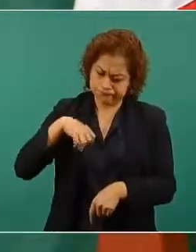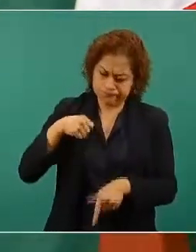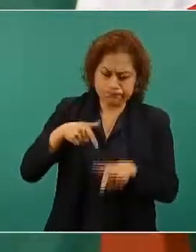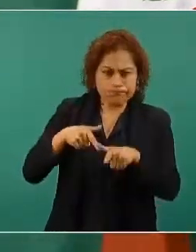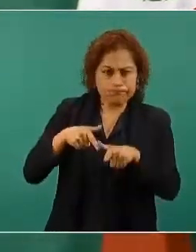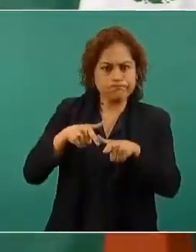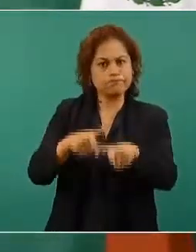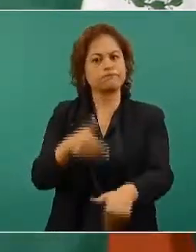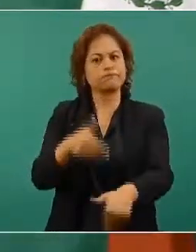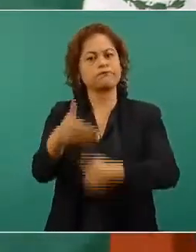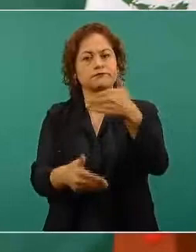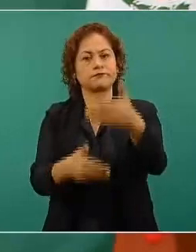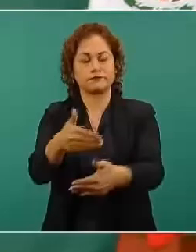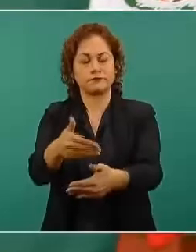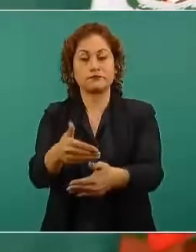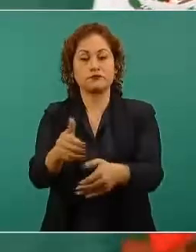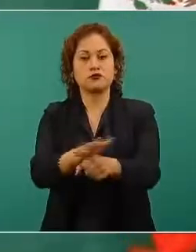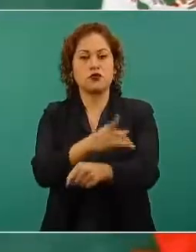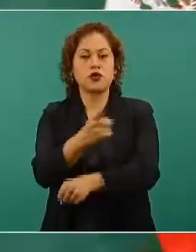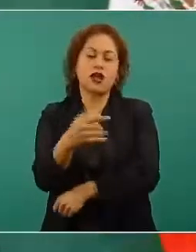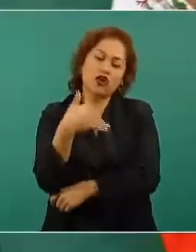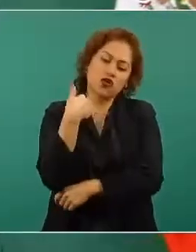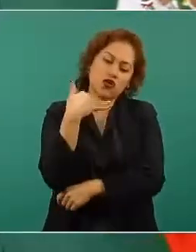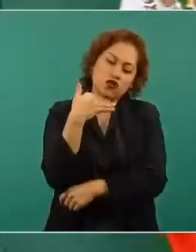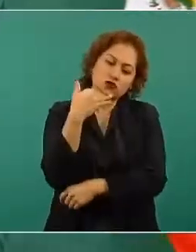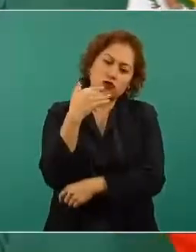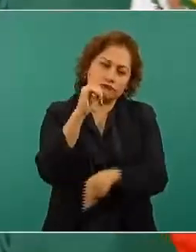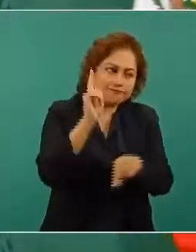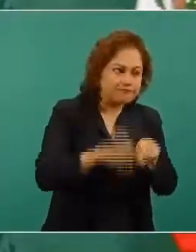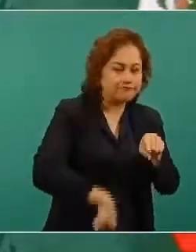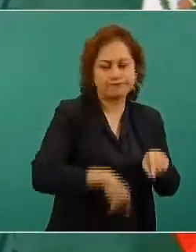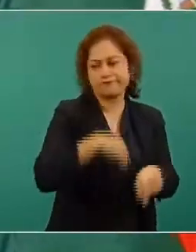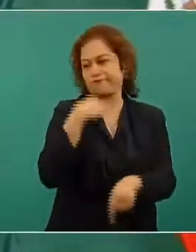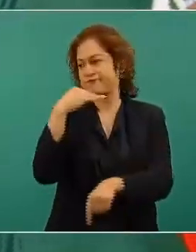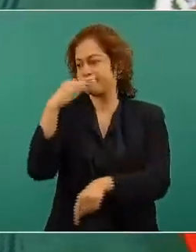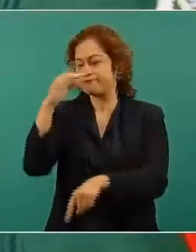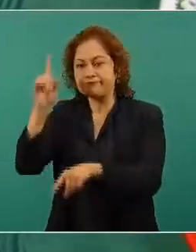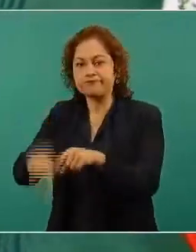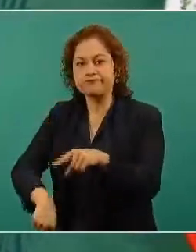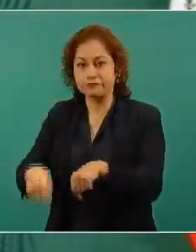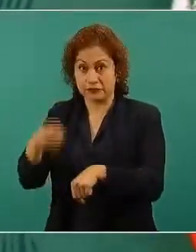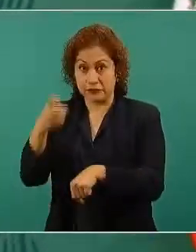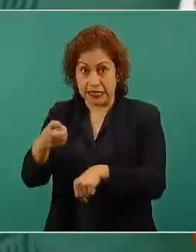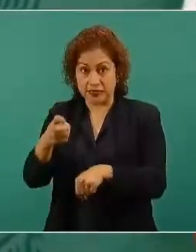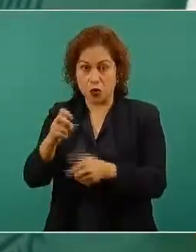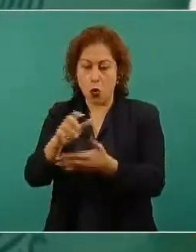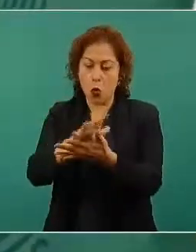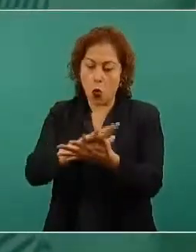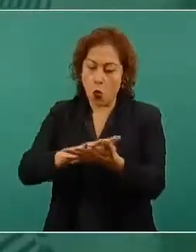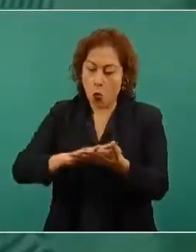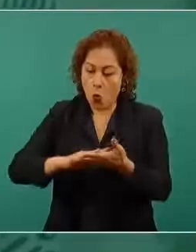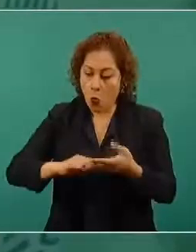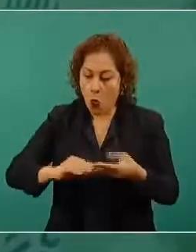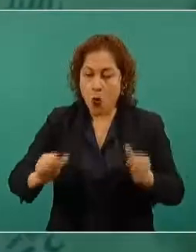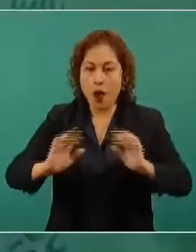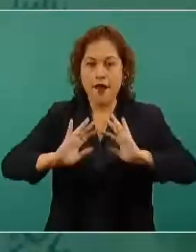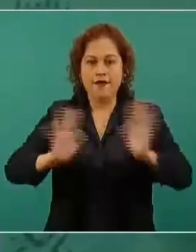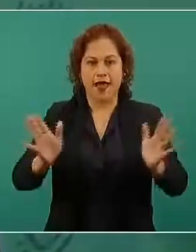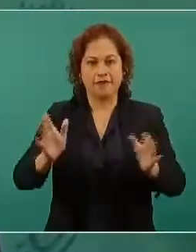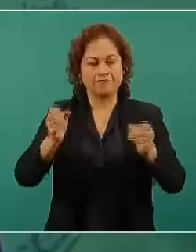seguimos combatiendo la corrupción va a salir adelante el país. De eso depende.